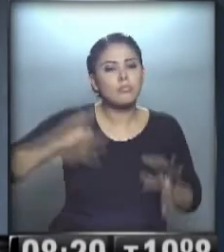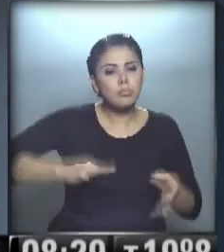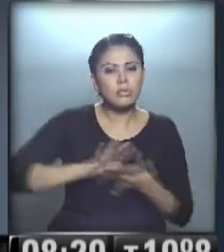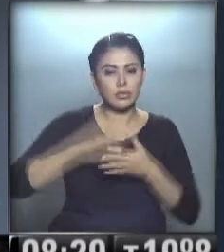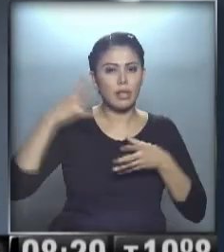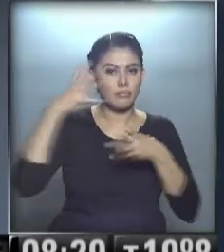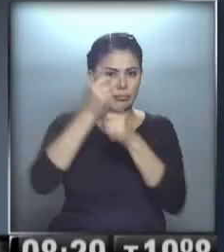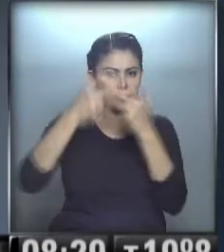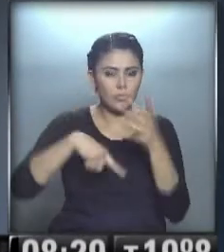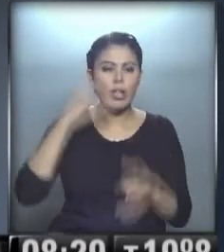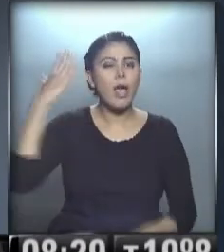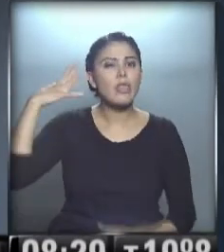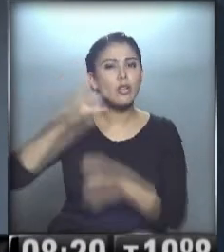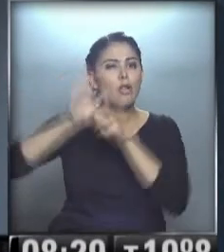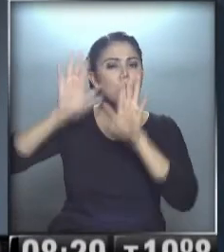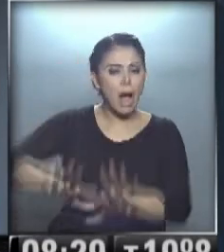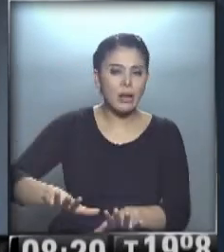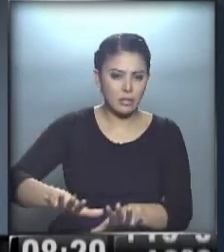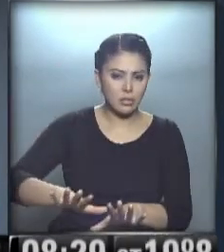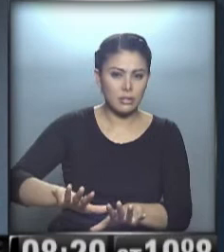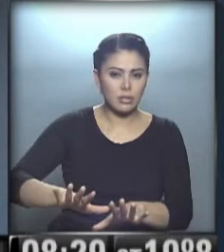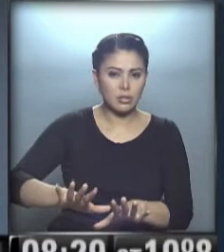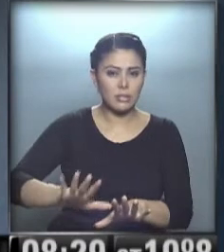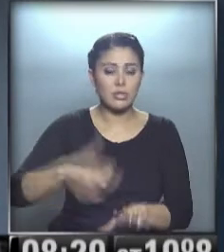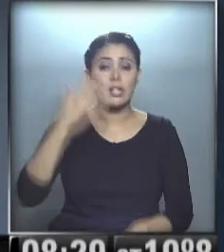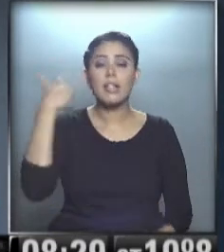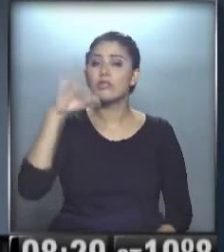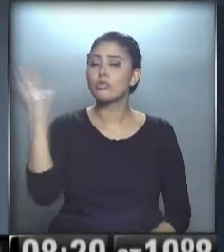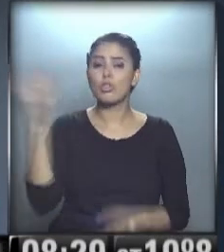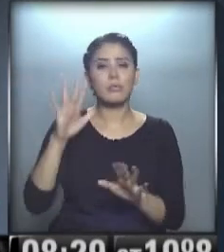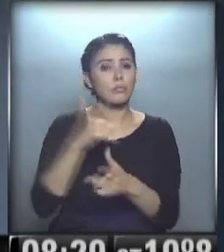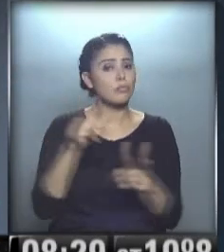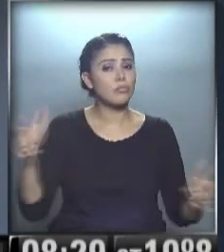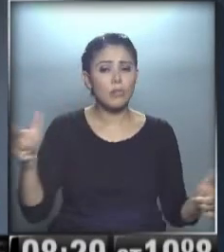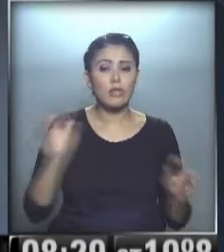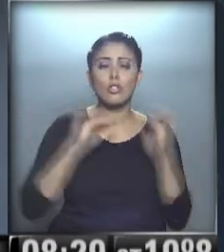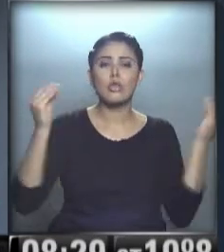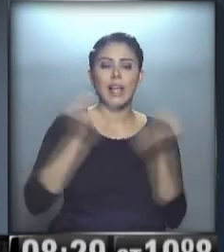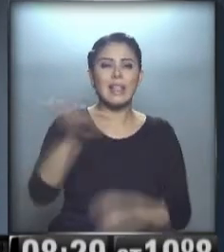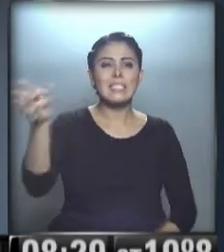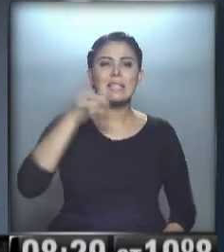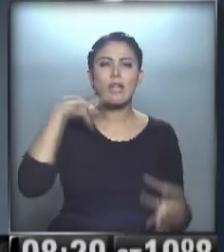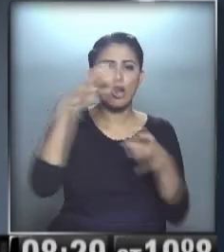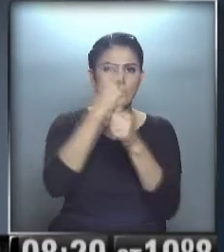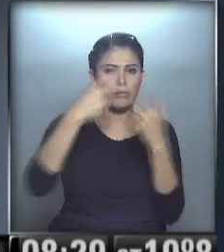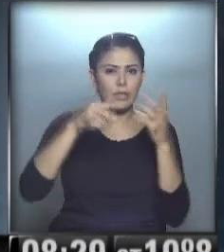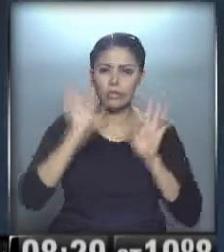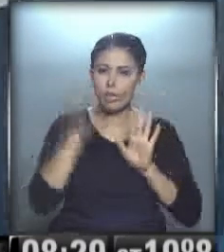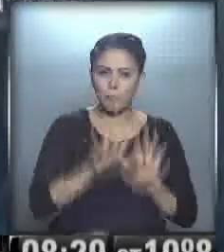transporte debido al paro de colectiveros que paralizó el servicio en las 17 líneas urbanas.